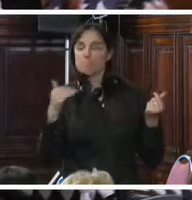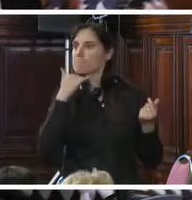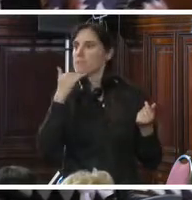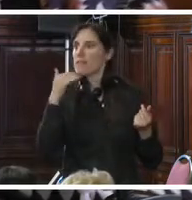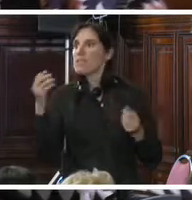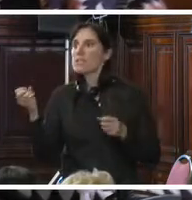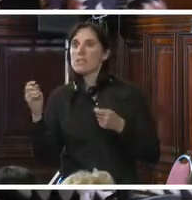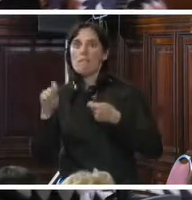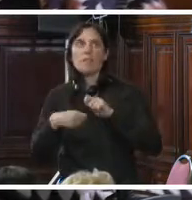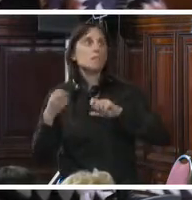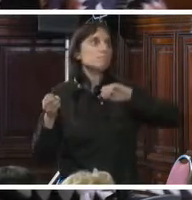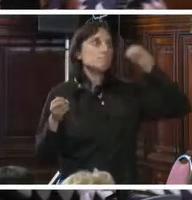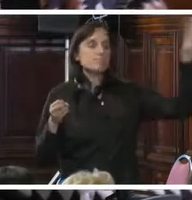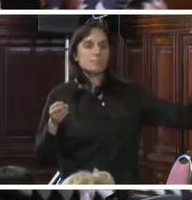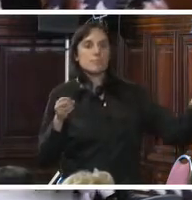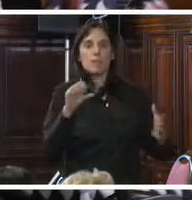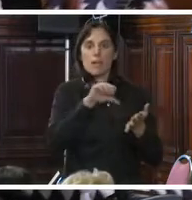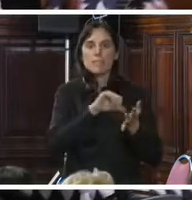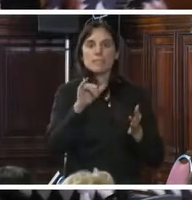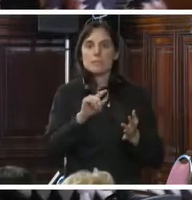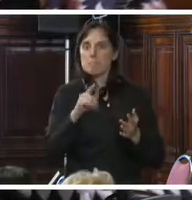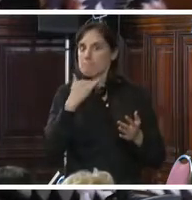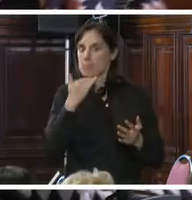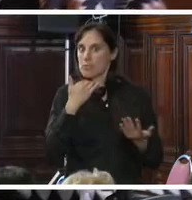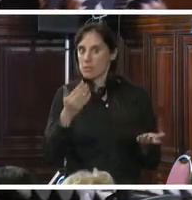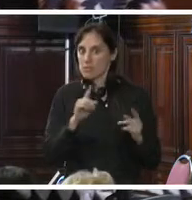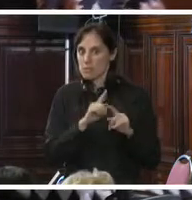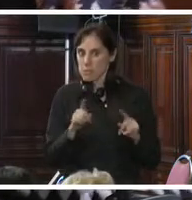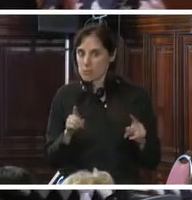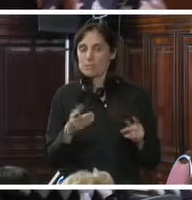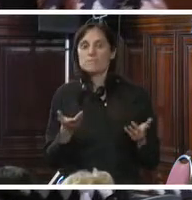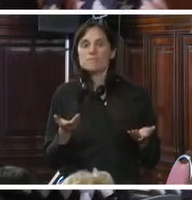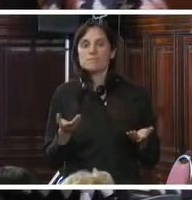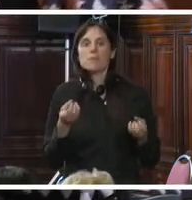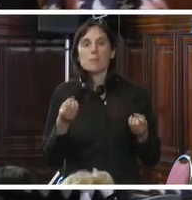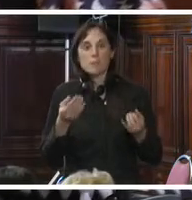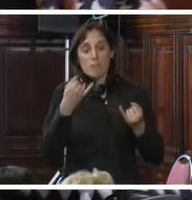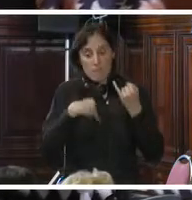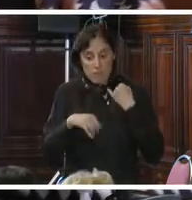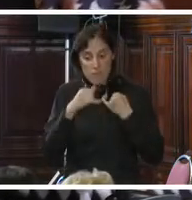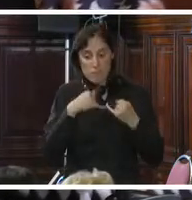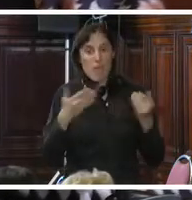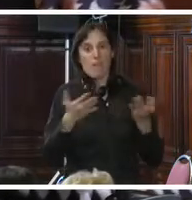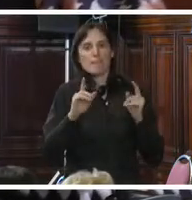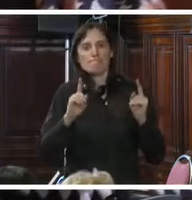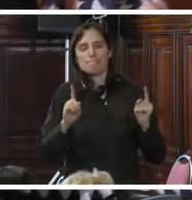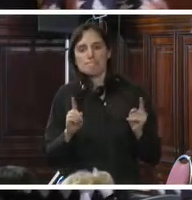trata. Tomando en cuenta ello, la información que presentamos en el informe y que les vamos a resumir en este momento,